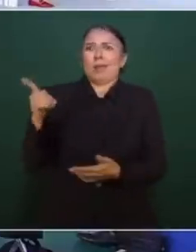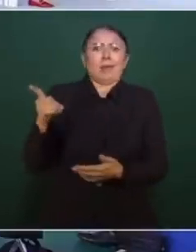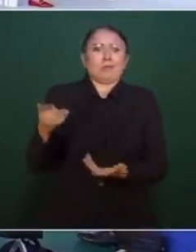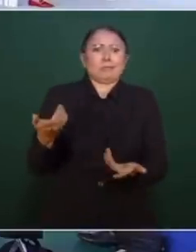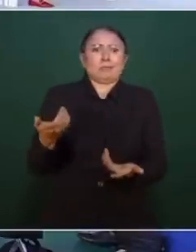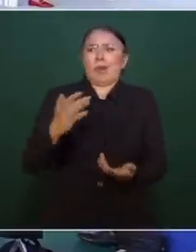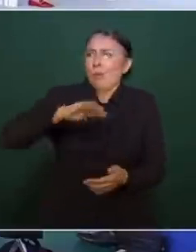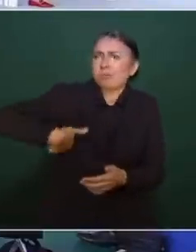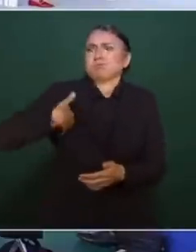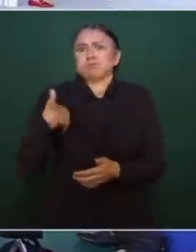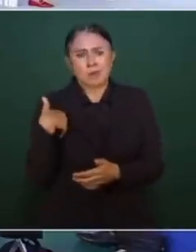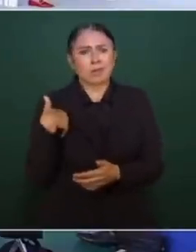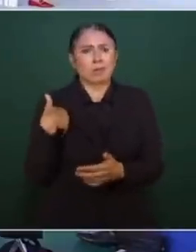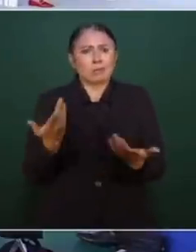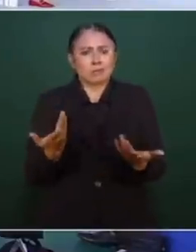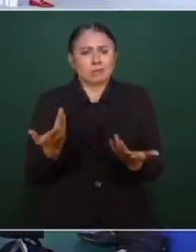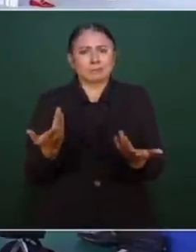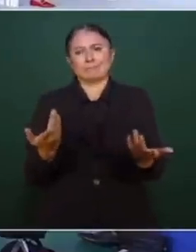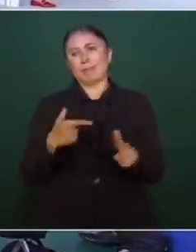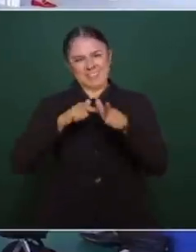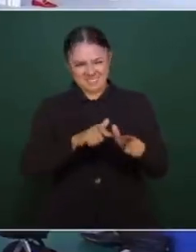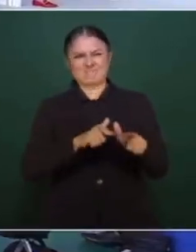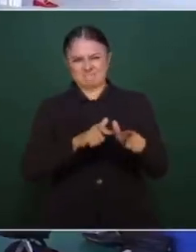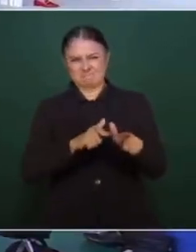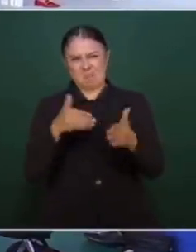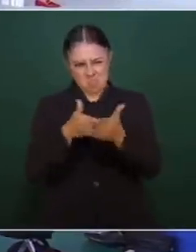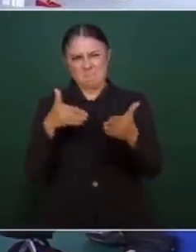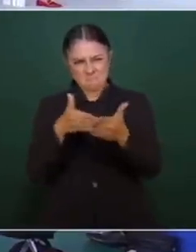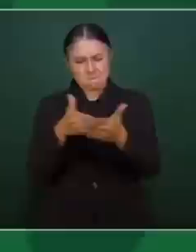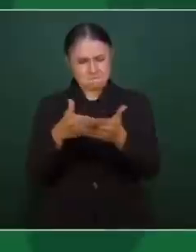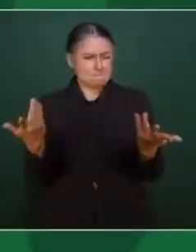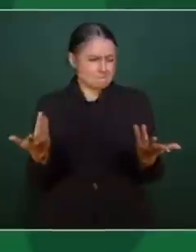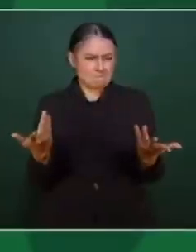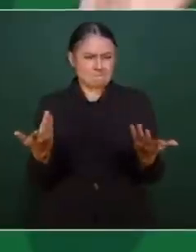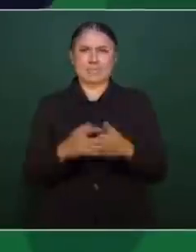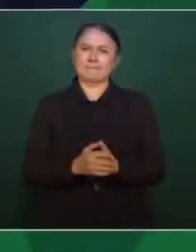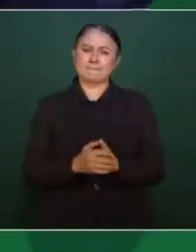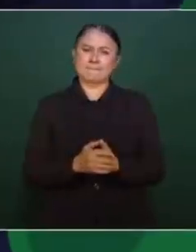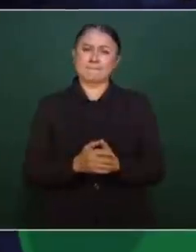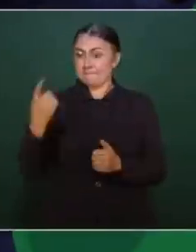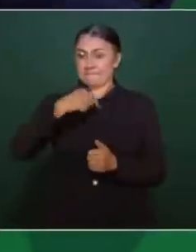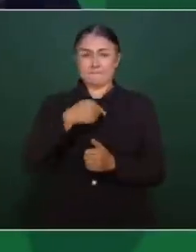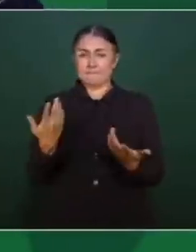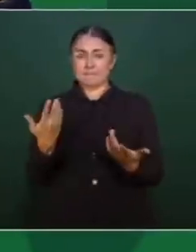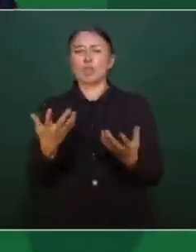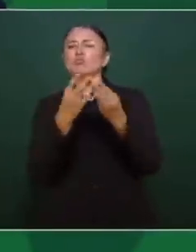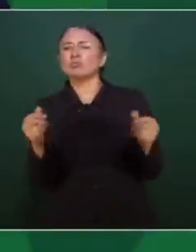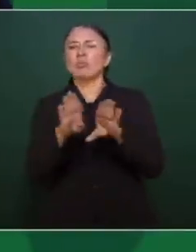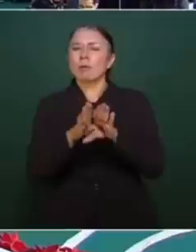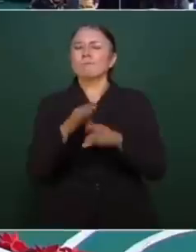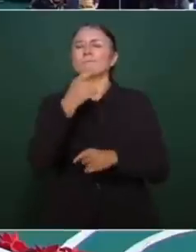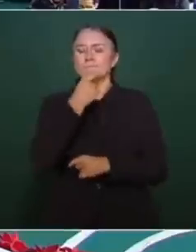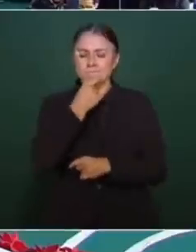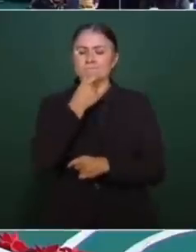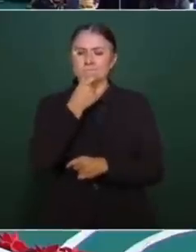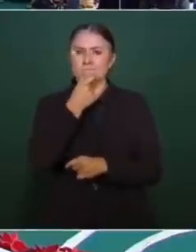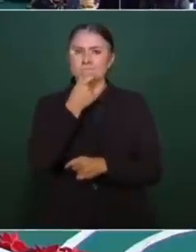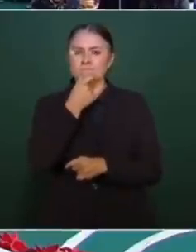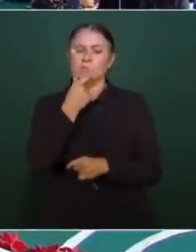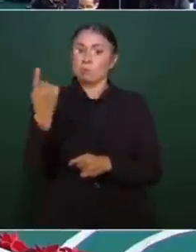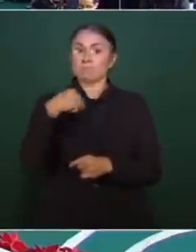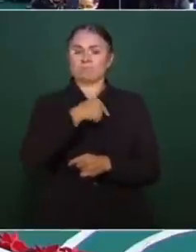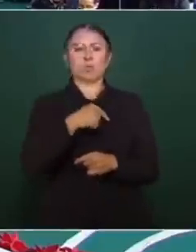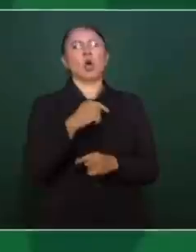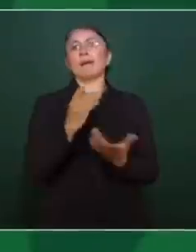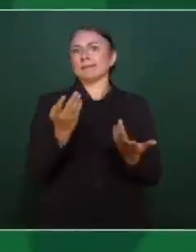almacenes, también para continuar el bloqueo. Entonces, resolvimos bajar los medicamentos, en el caso del Seguro Social, en especial, hacia